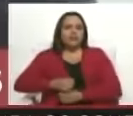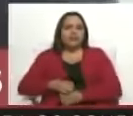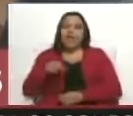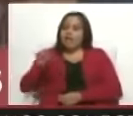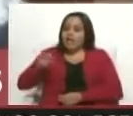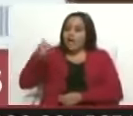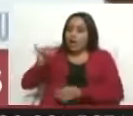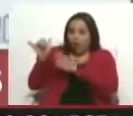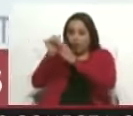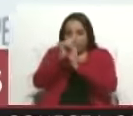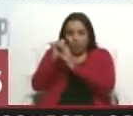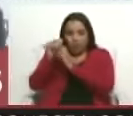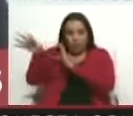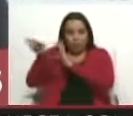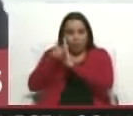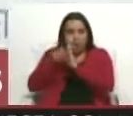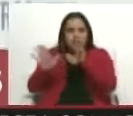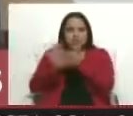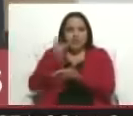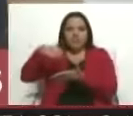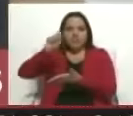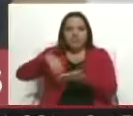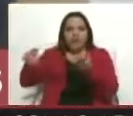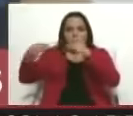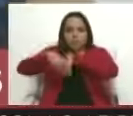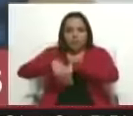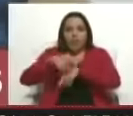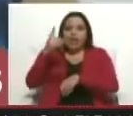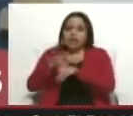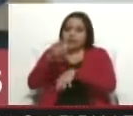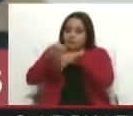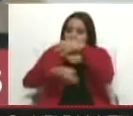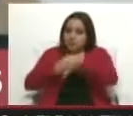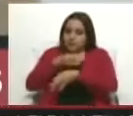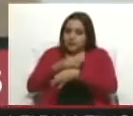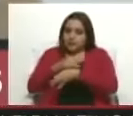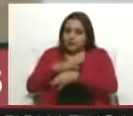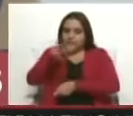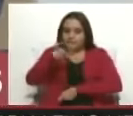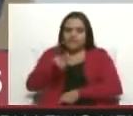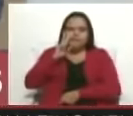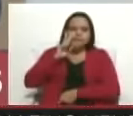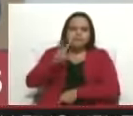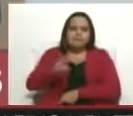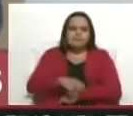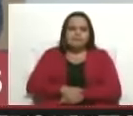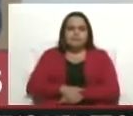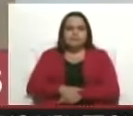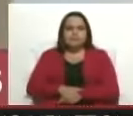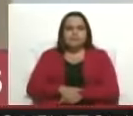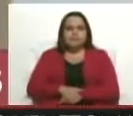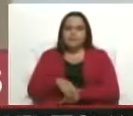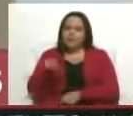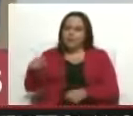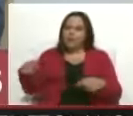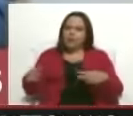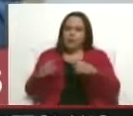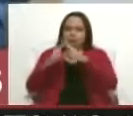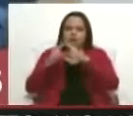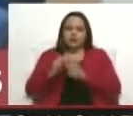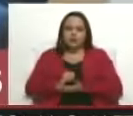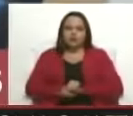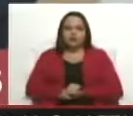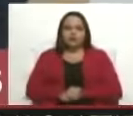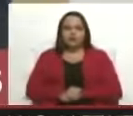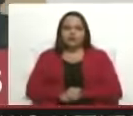esta firma de acuerdos. Mira, hay que comentar, uno como espectador y estando allí en ese encuentro, el